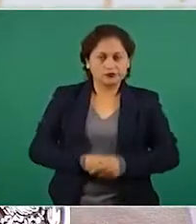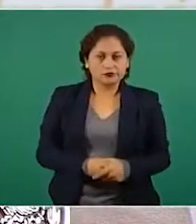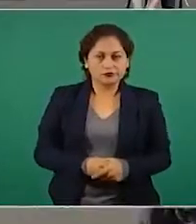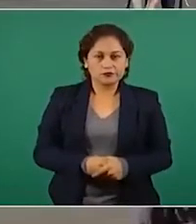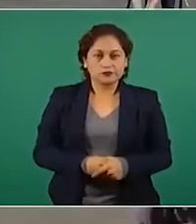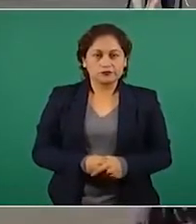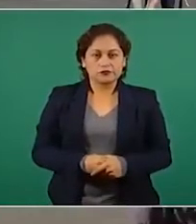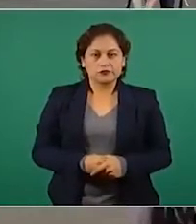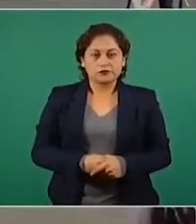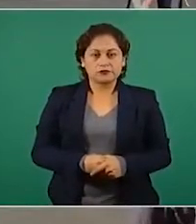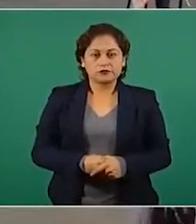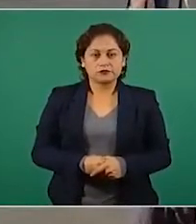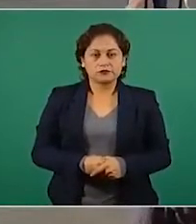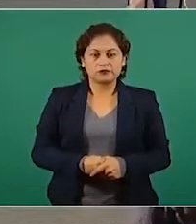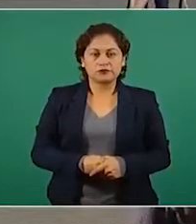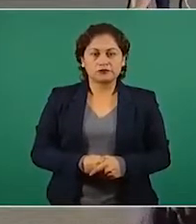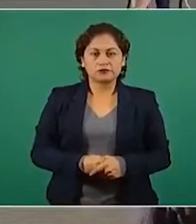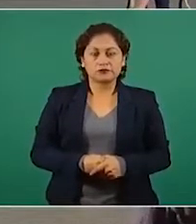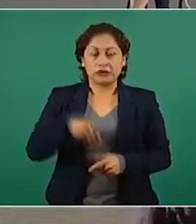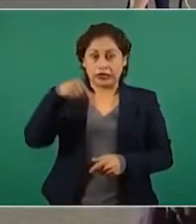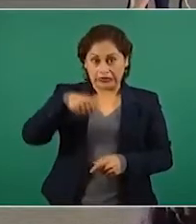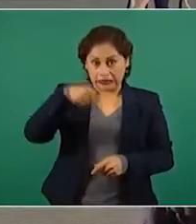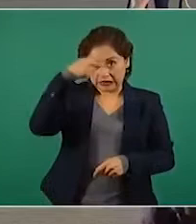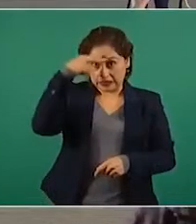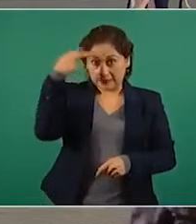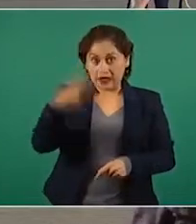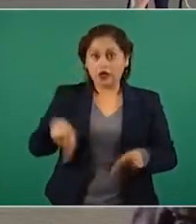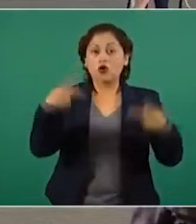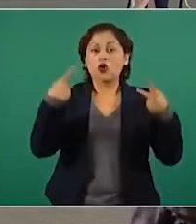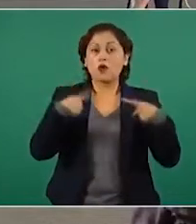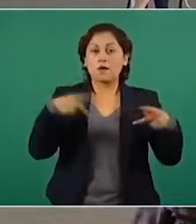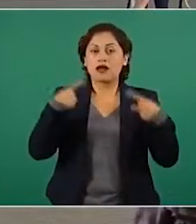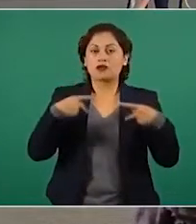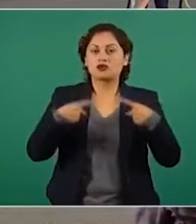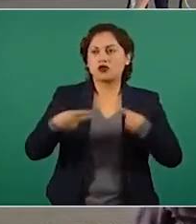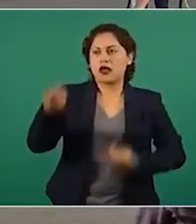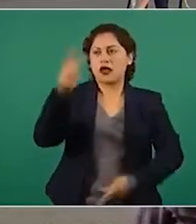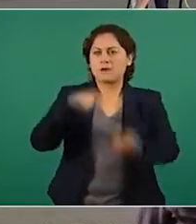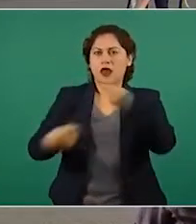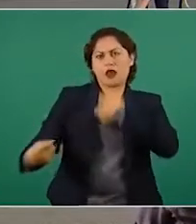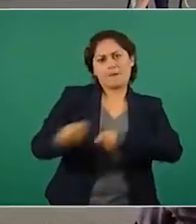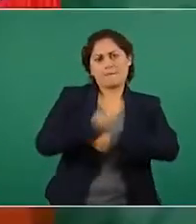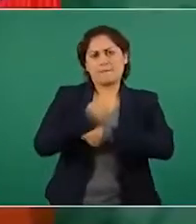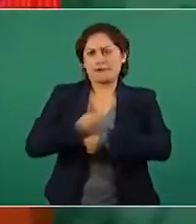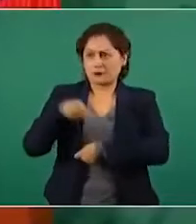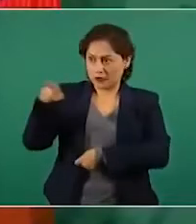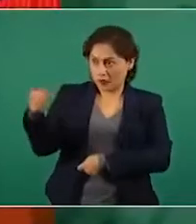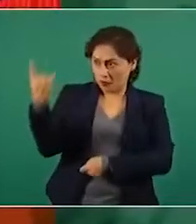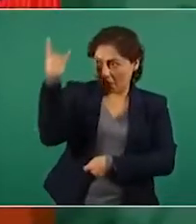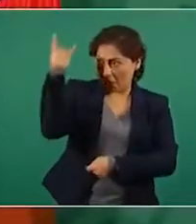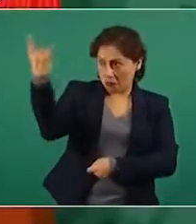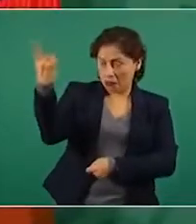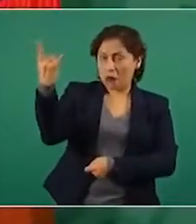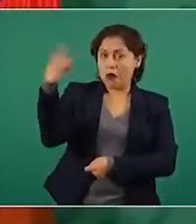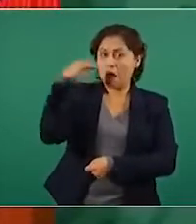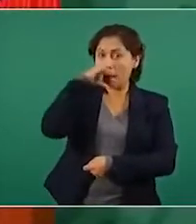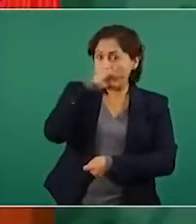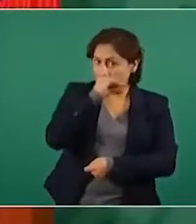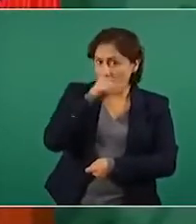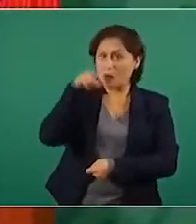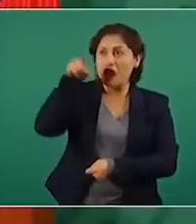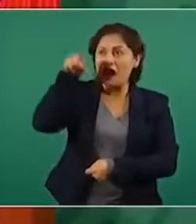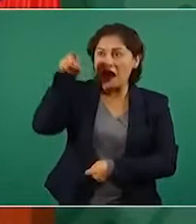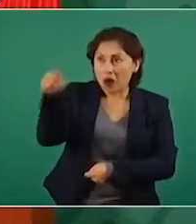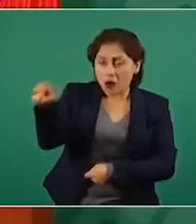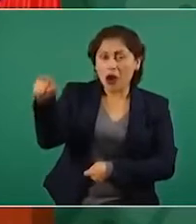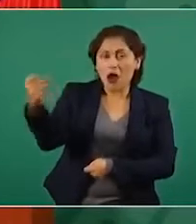En México están saliendo a agredirnos y a golpearnos, el guardia negro que estaba ahí me empujó en territorio mexicano. Ahí estamos. Y es